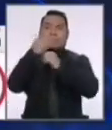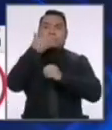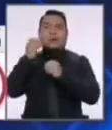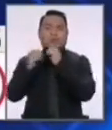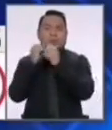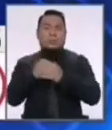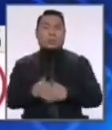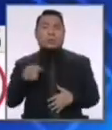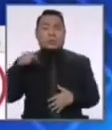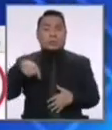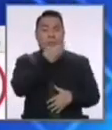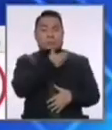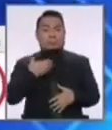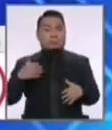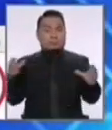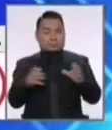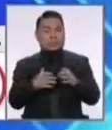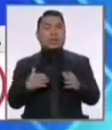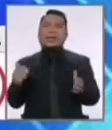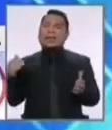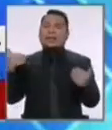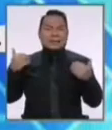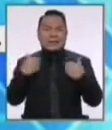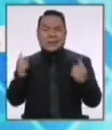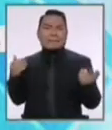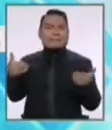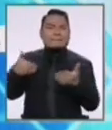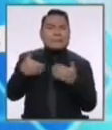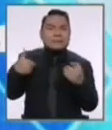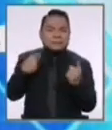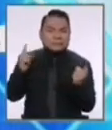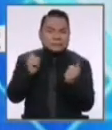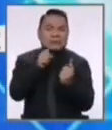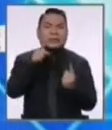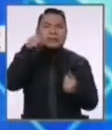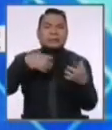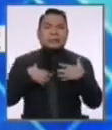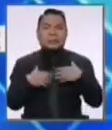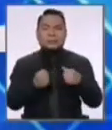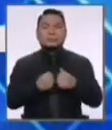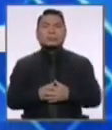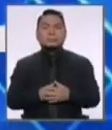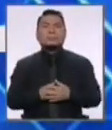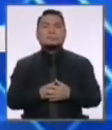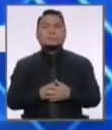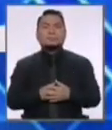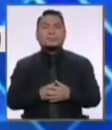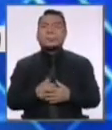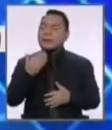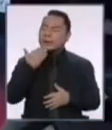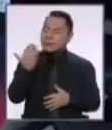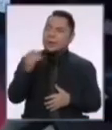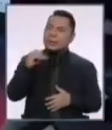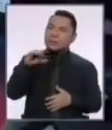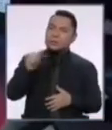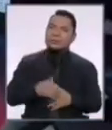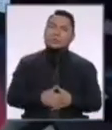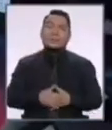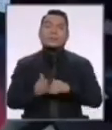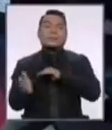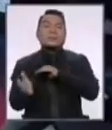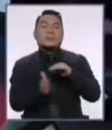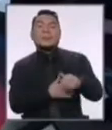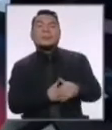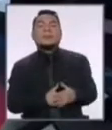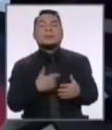el Estado tiene que estar lo más cerca de la gente que necesita salud. Muchas gracias señora Acuña. Vamos